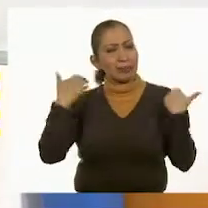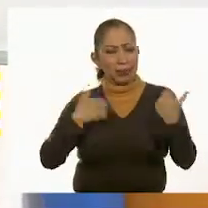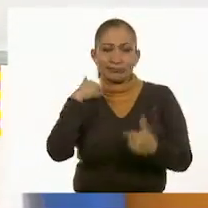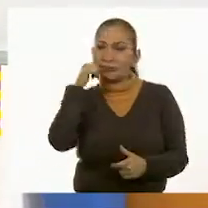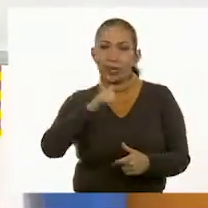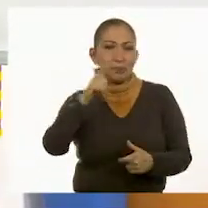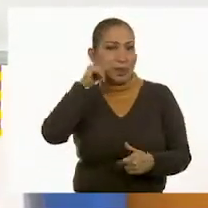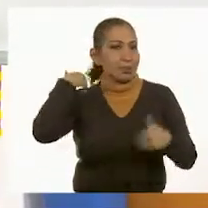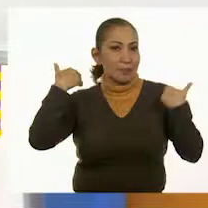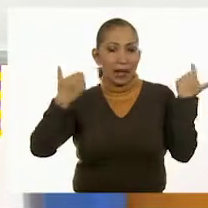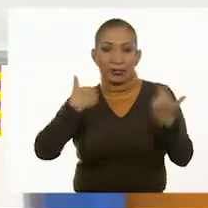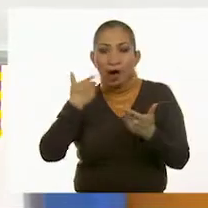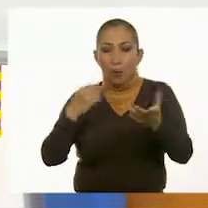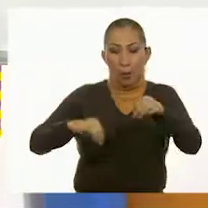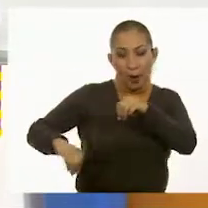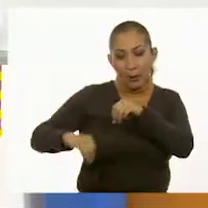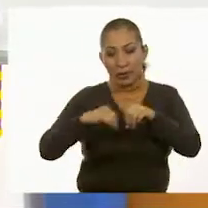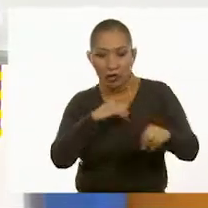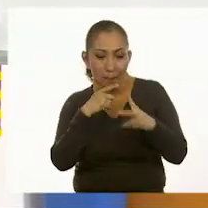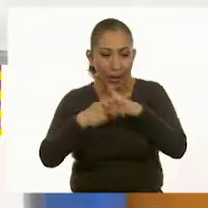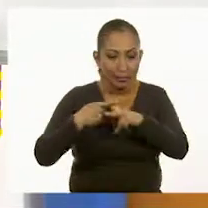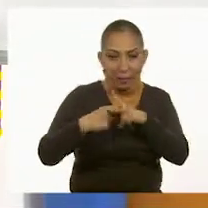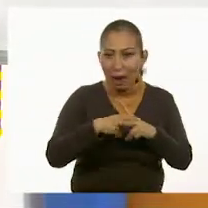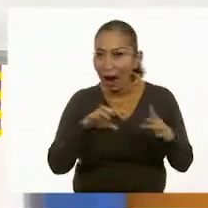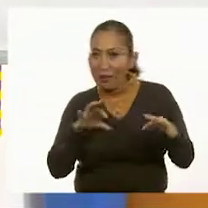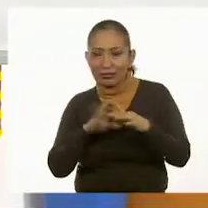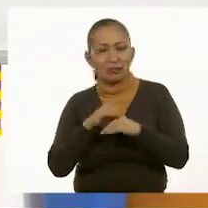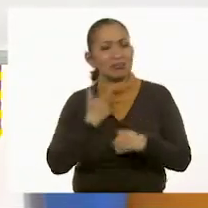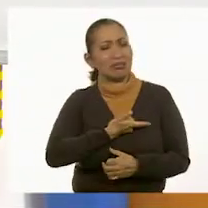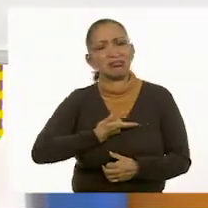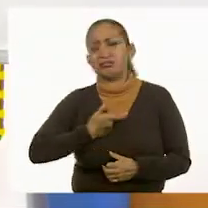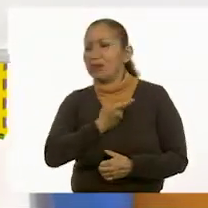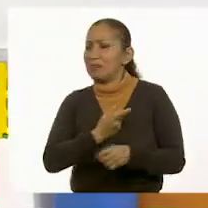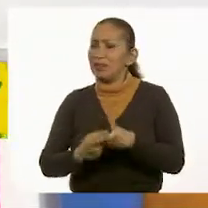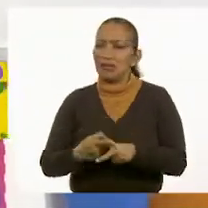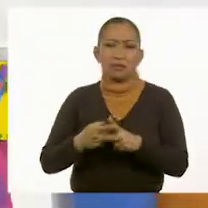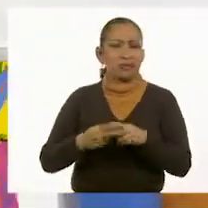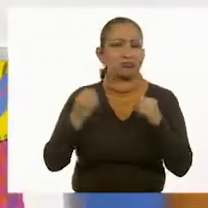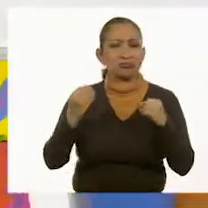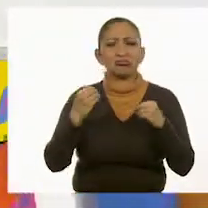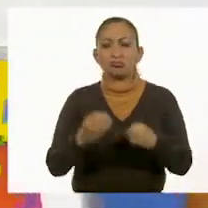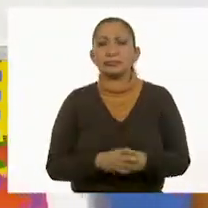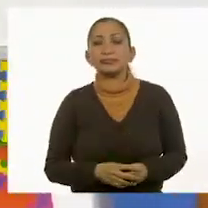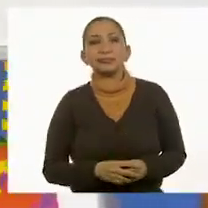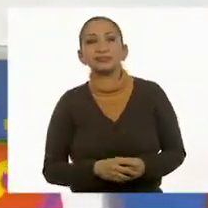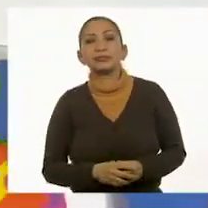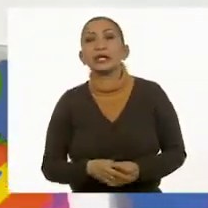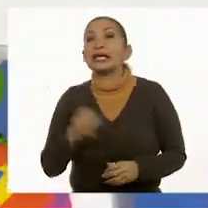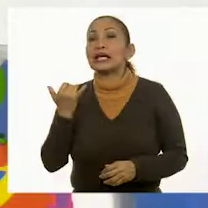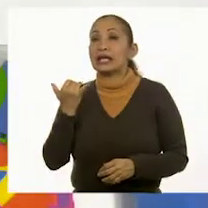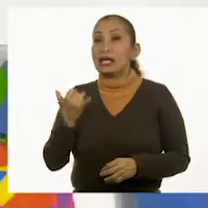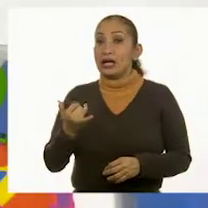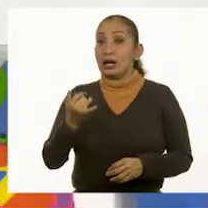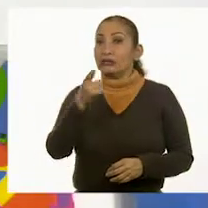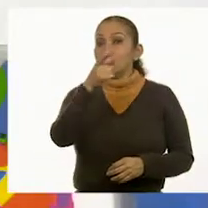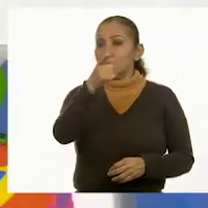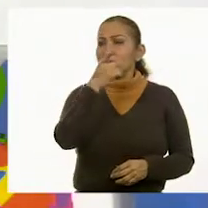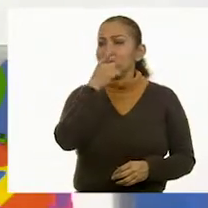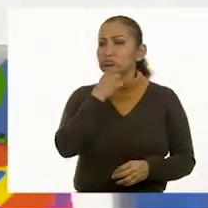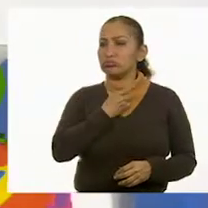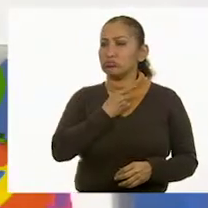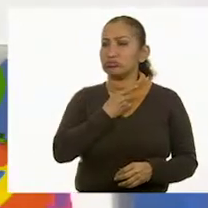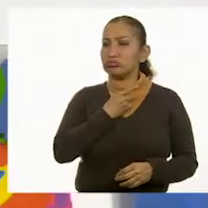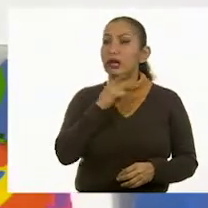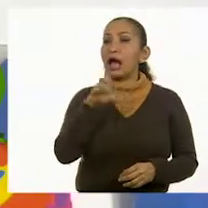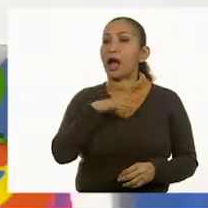siempre es divertido ponernos movimientos, matemáticas. Ay, me encantan las matemáticas. Muy bien. tú mencionabas